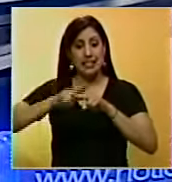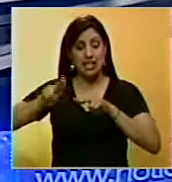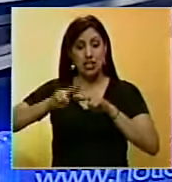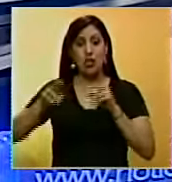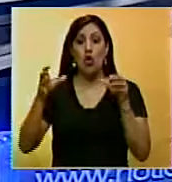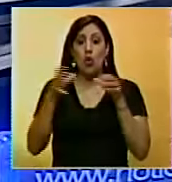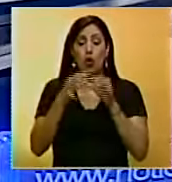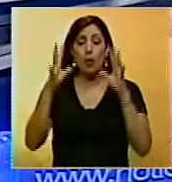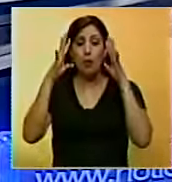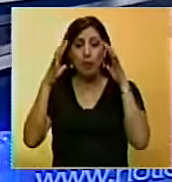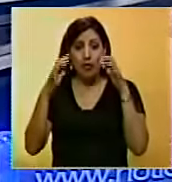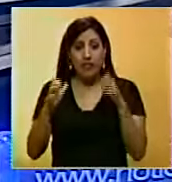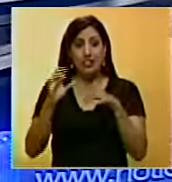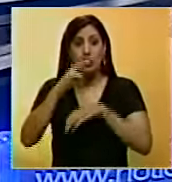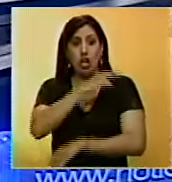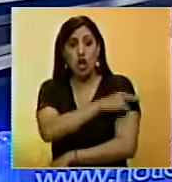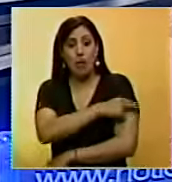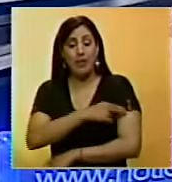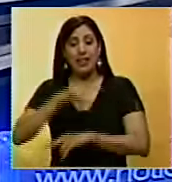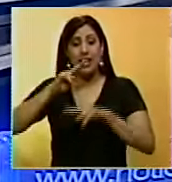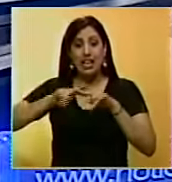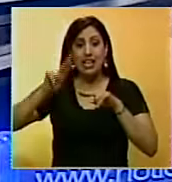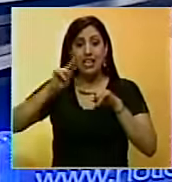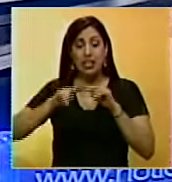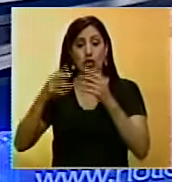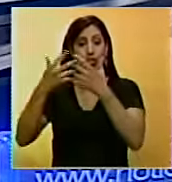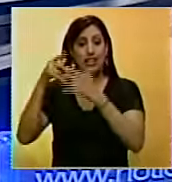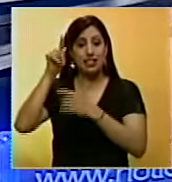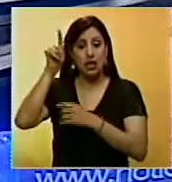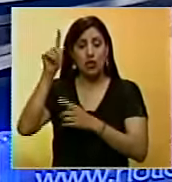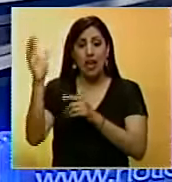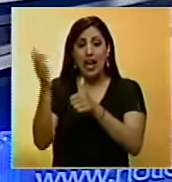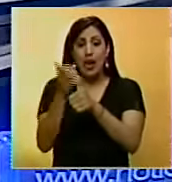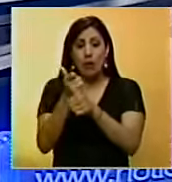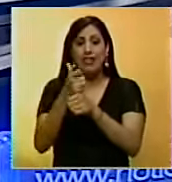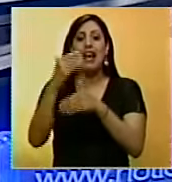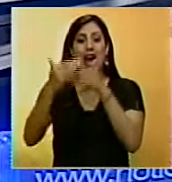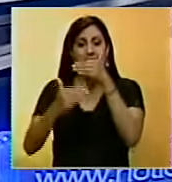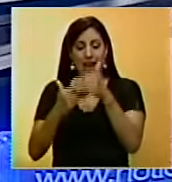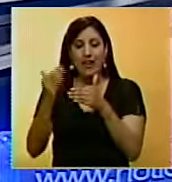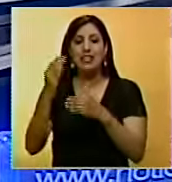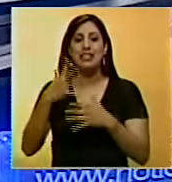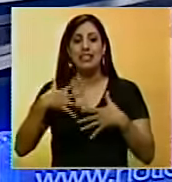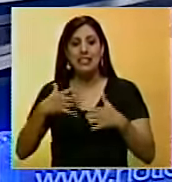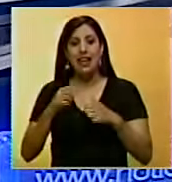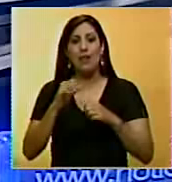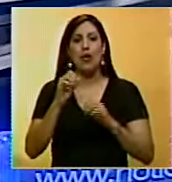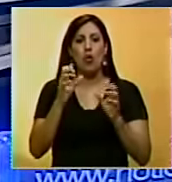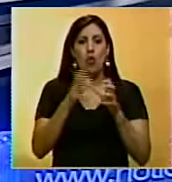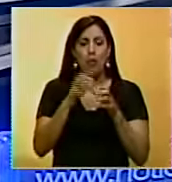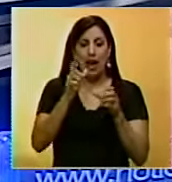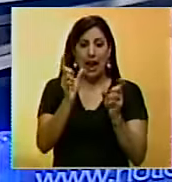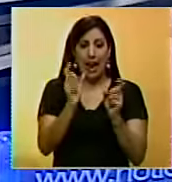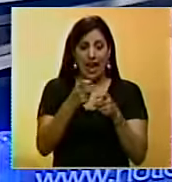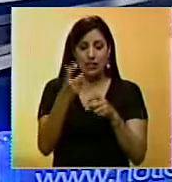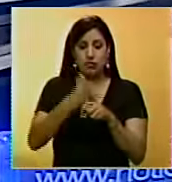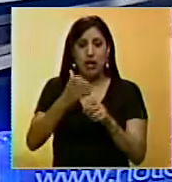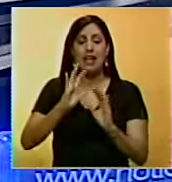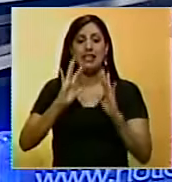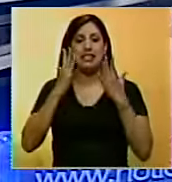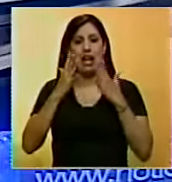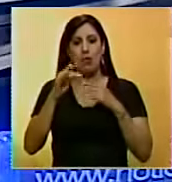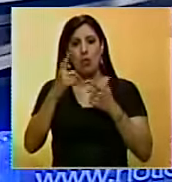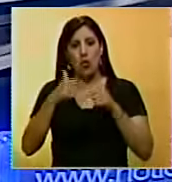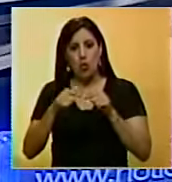un grupo de especialistas del Hospital de Niños de Filadelfia, en Estados Unidos, detectó avances en la cura de cierto tipo de cáncer mediante la